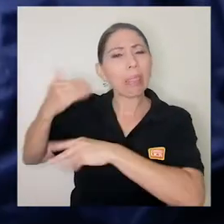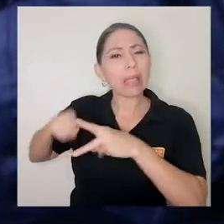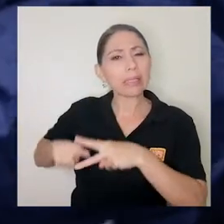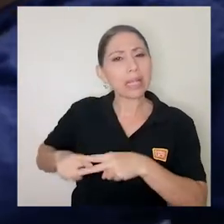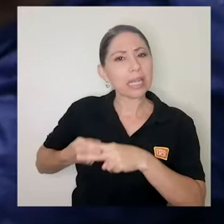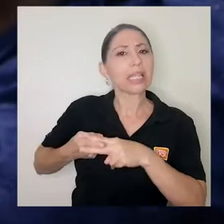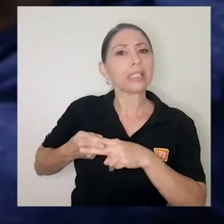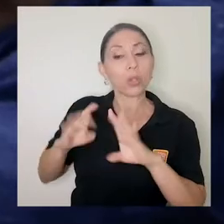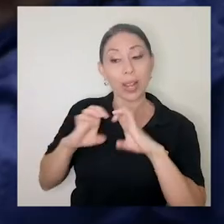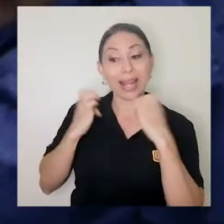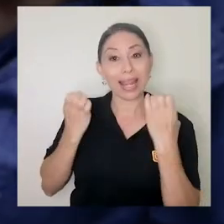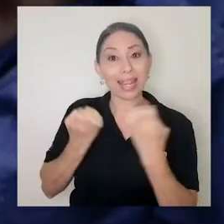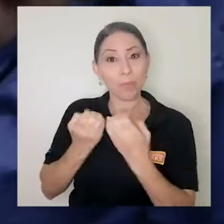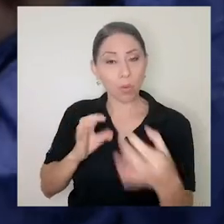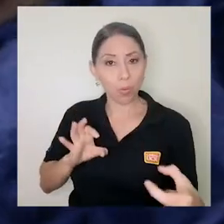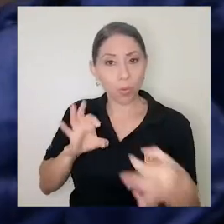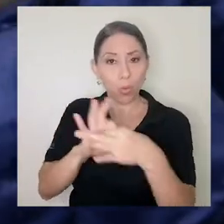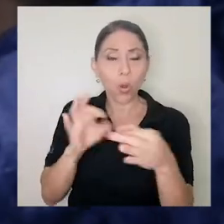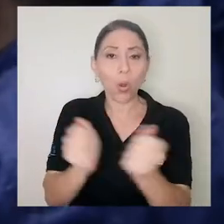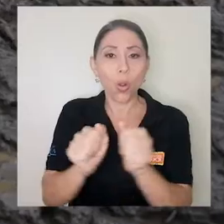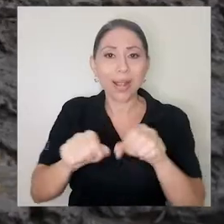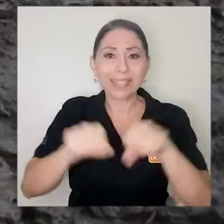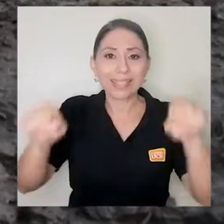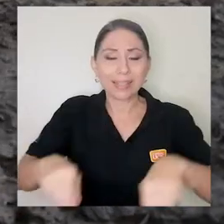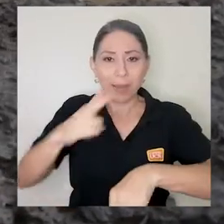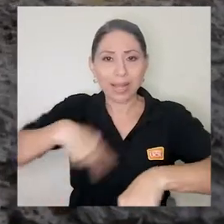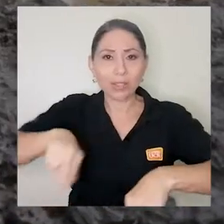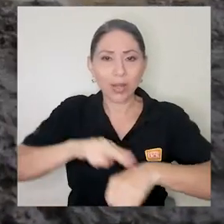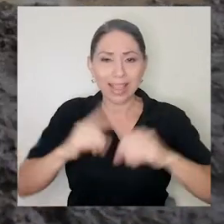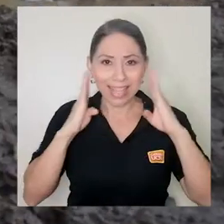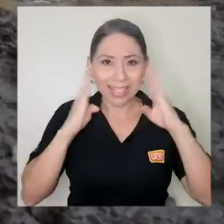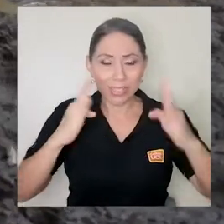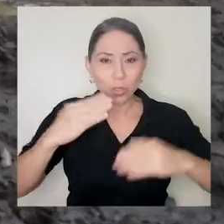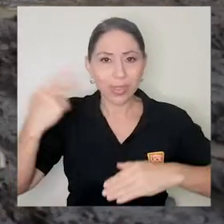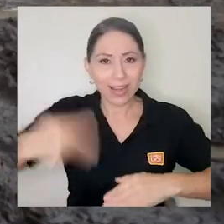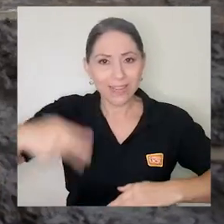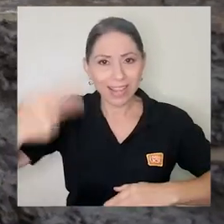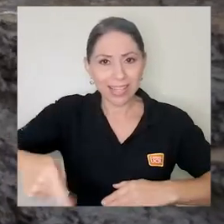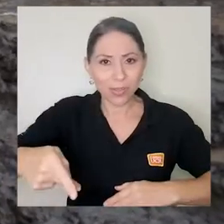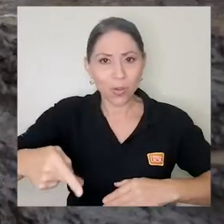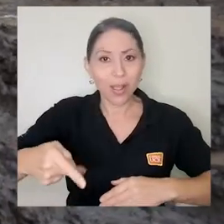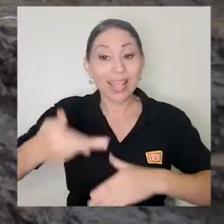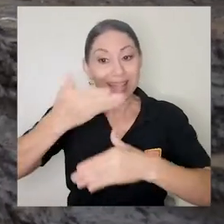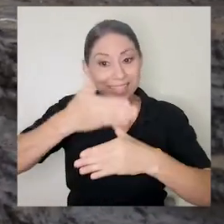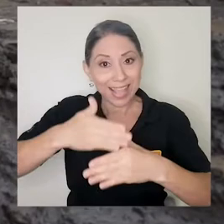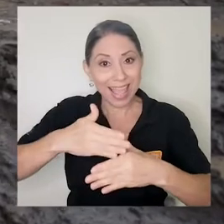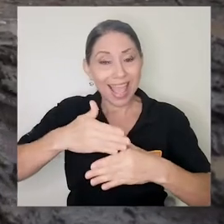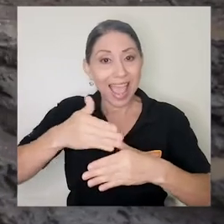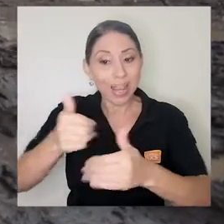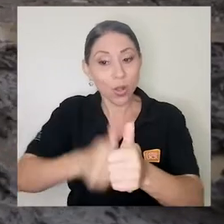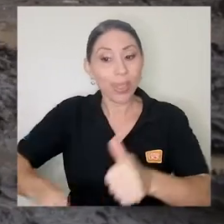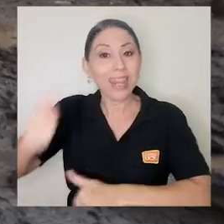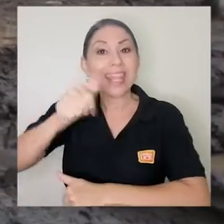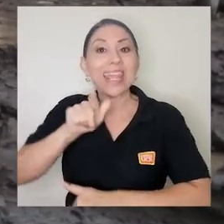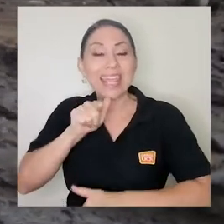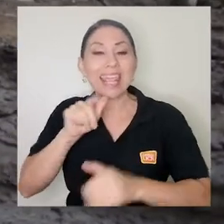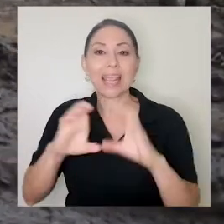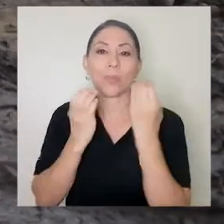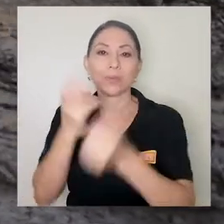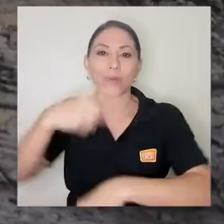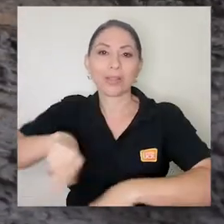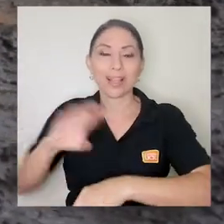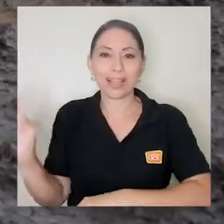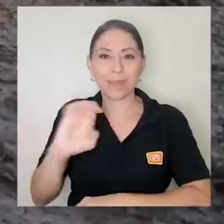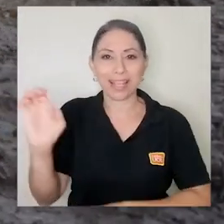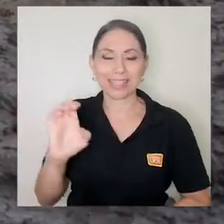estado vinculada con el Sistema Nacional de Gestión del Riesgo, que lo dirige o el intervector es la CNE. Dependiendo de